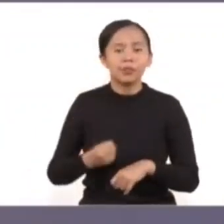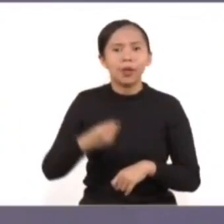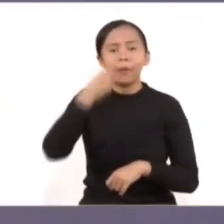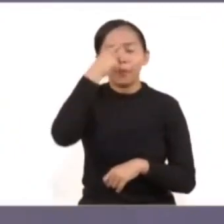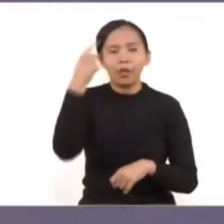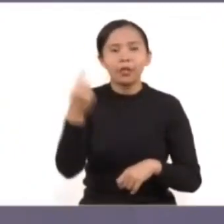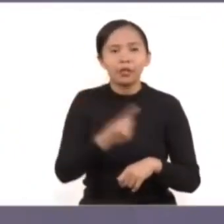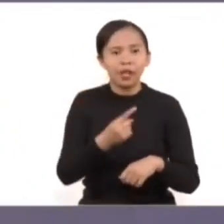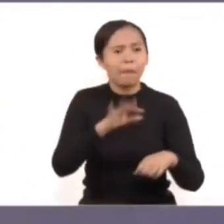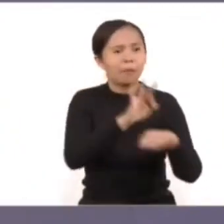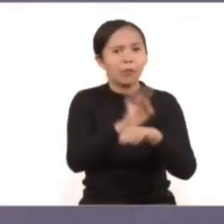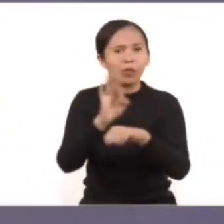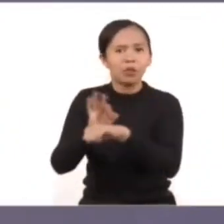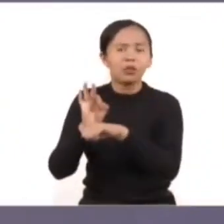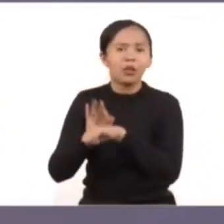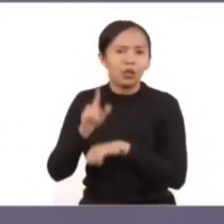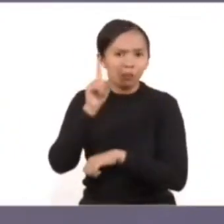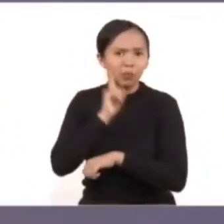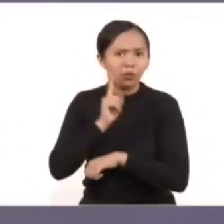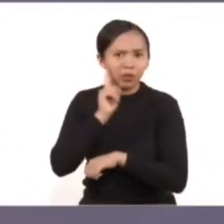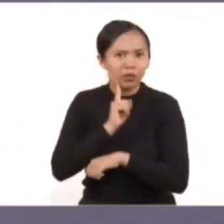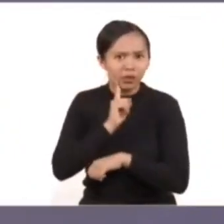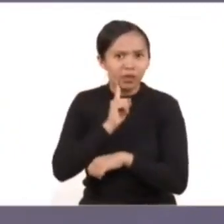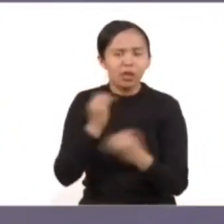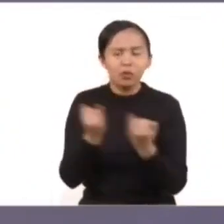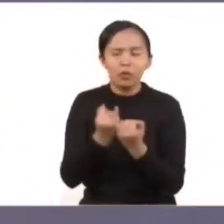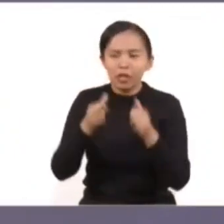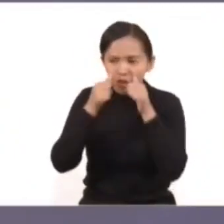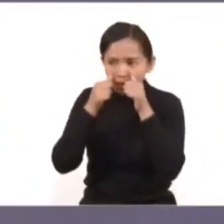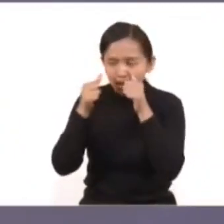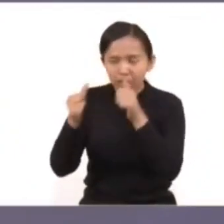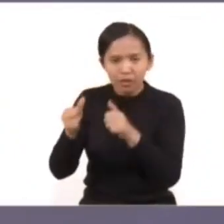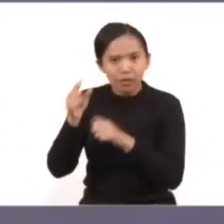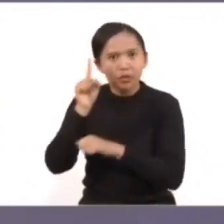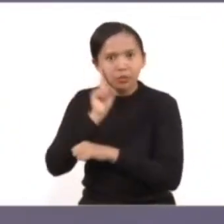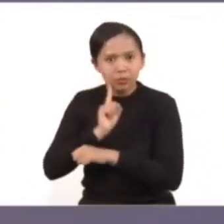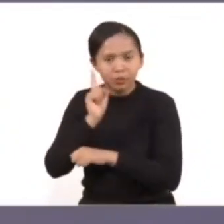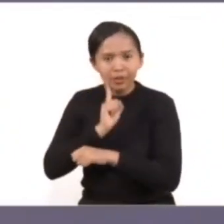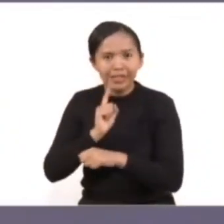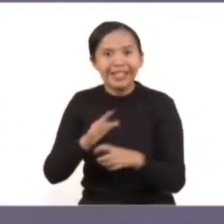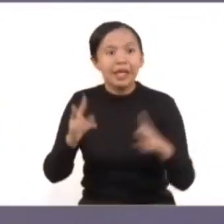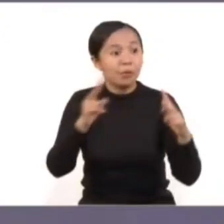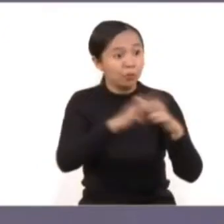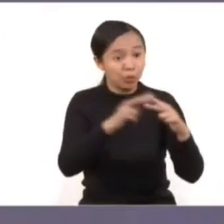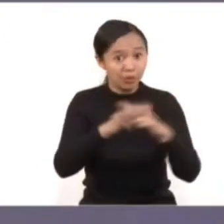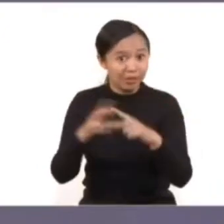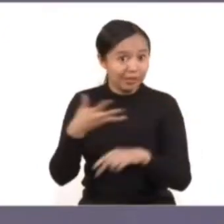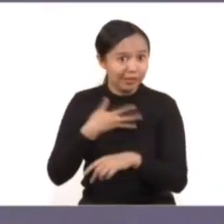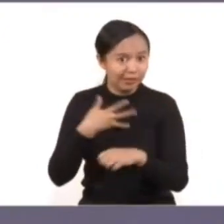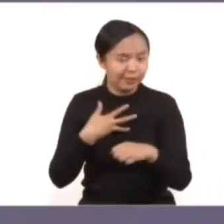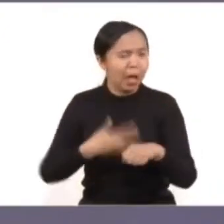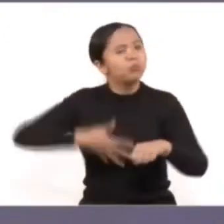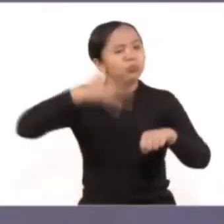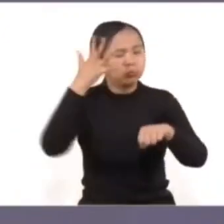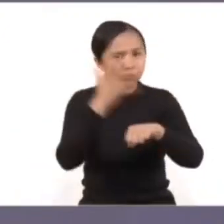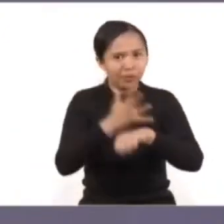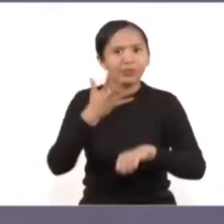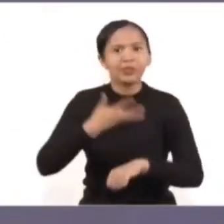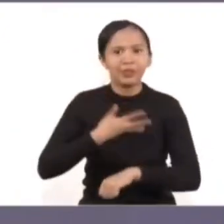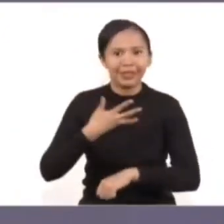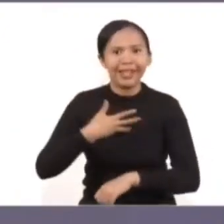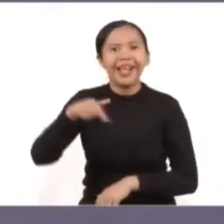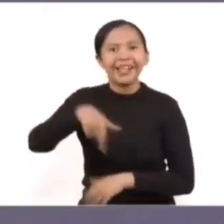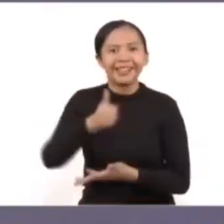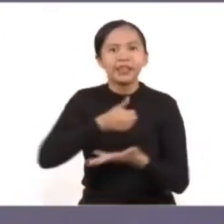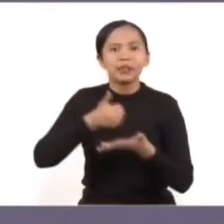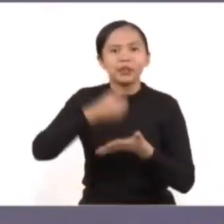acciones estratégicas para prevenir, atender y sancionar la violencia contra las mujeres. En la Ciudad de México